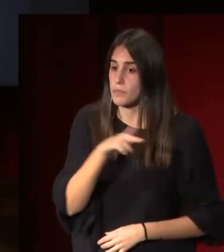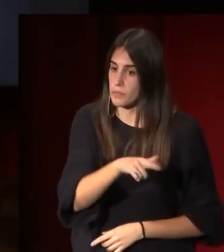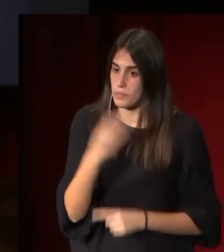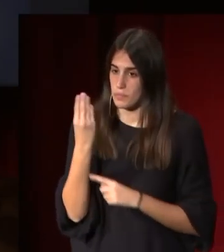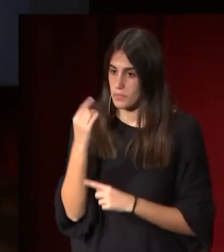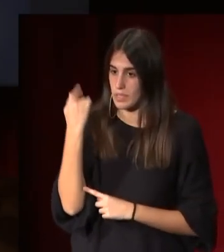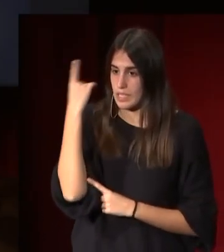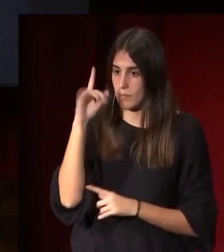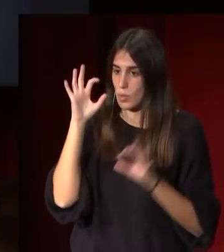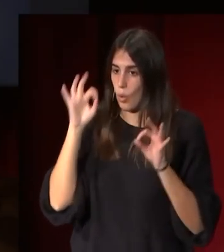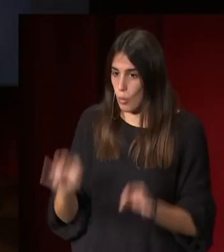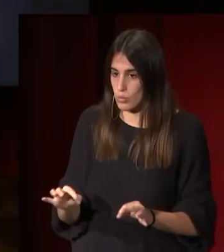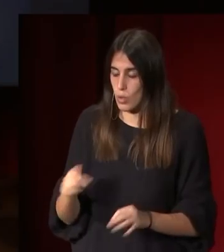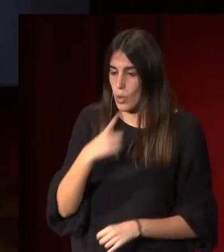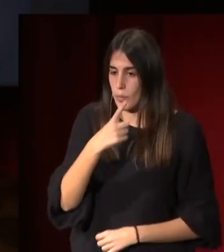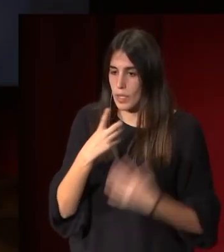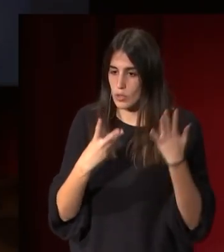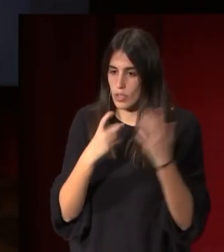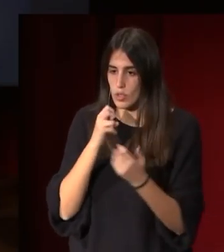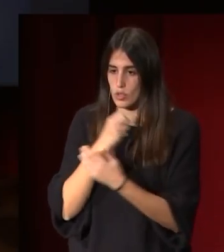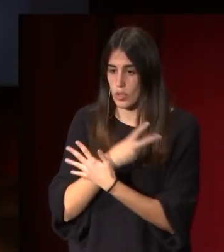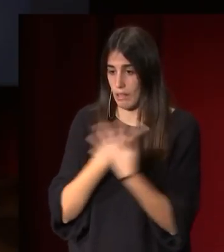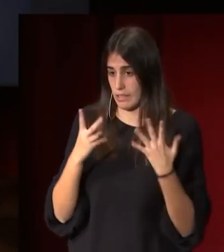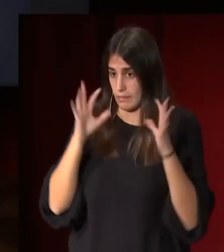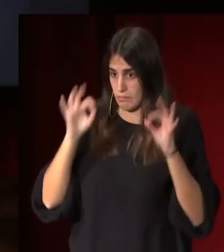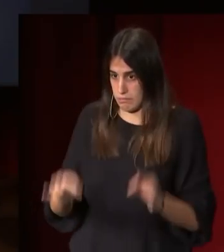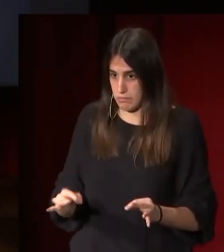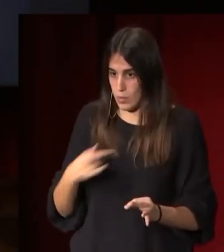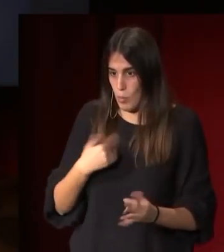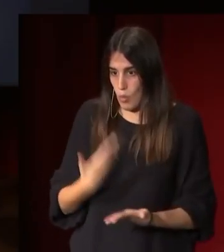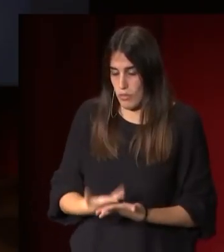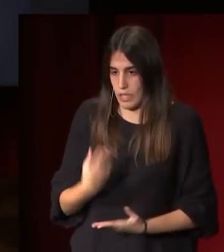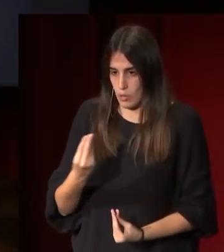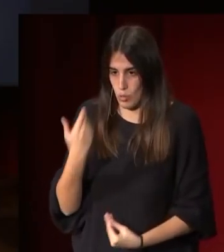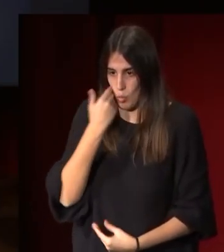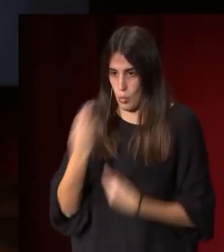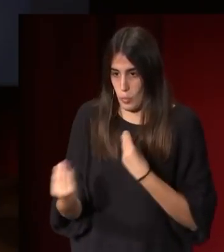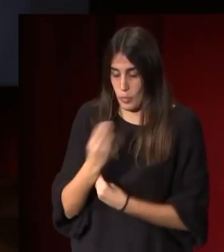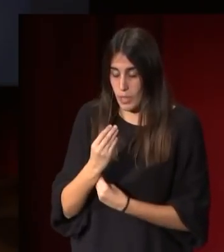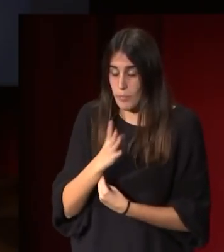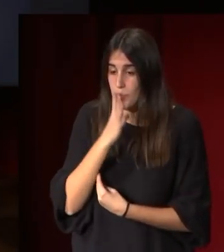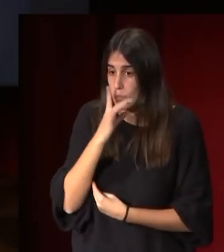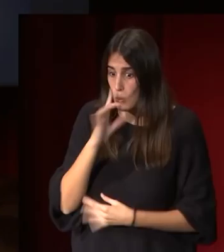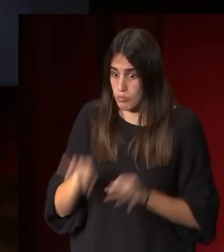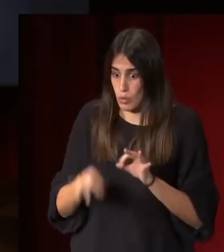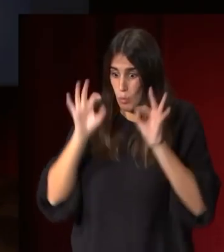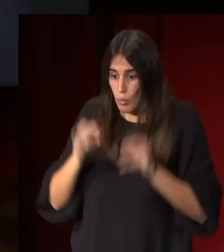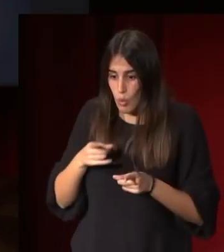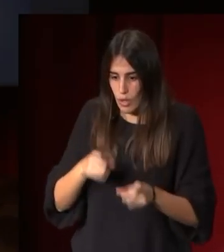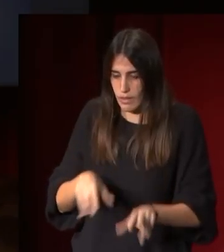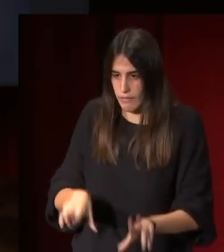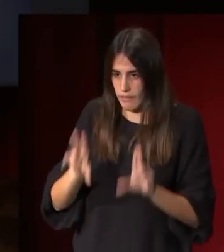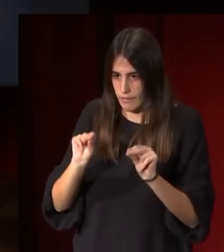que él la entregará en 1817 como justificante de su pensión porque afortunadamente después de la guerra